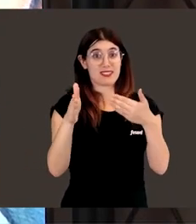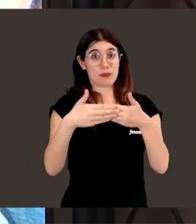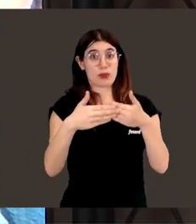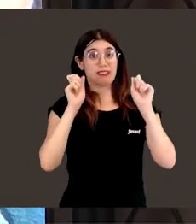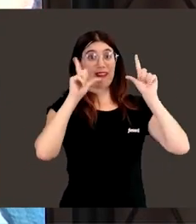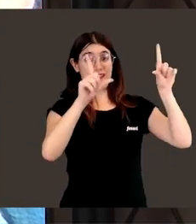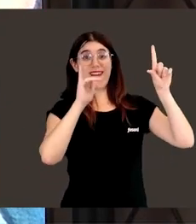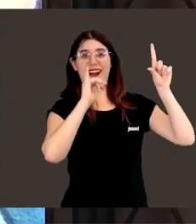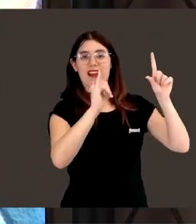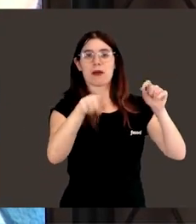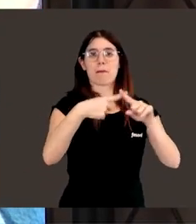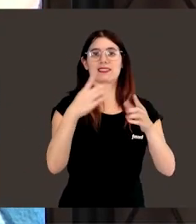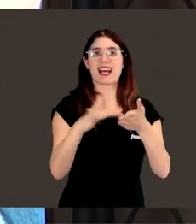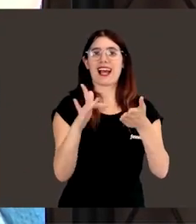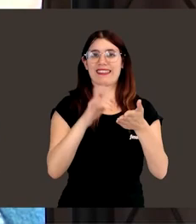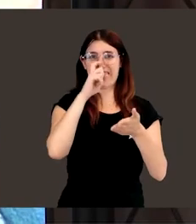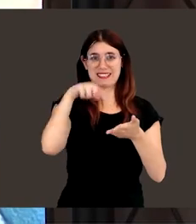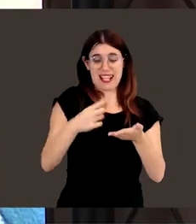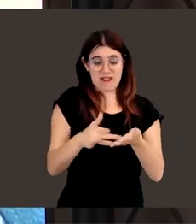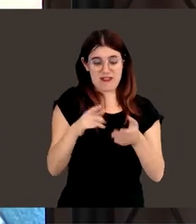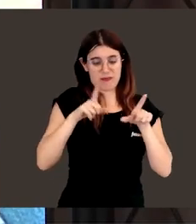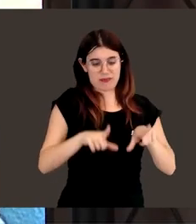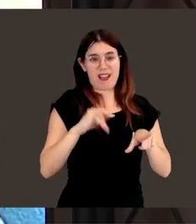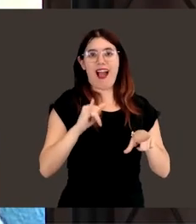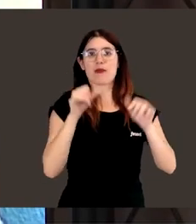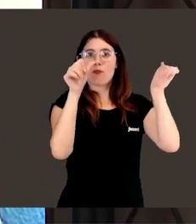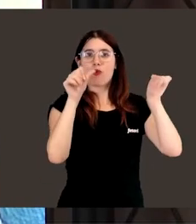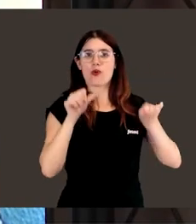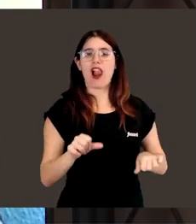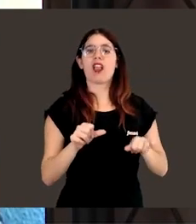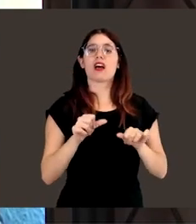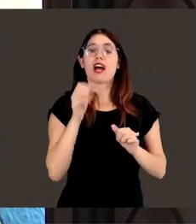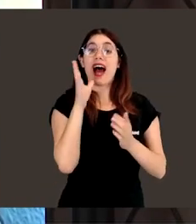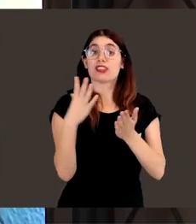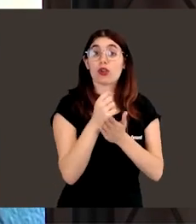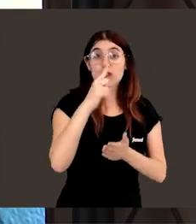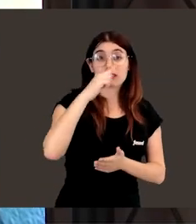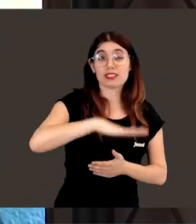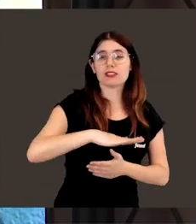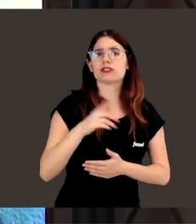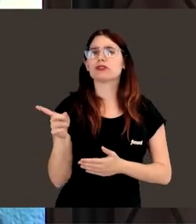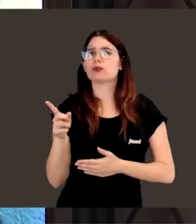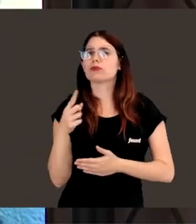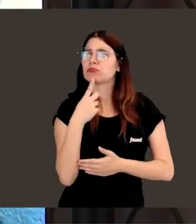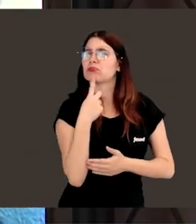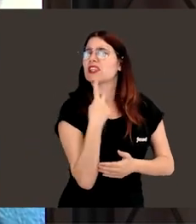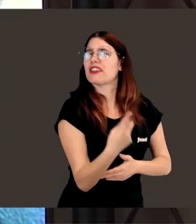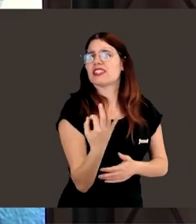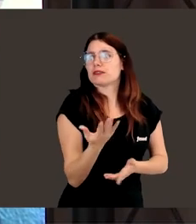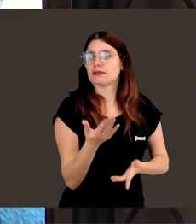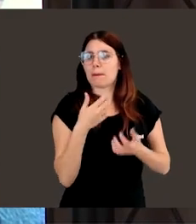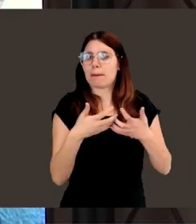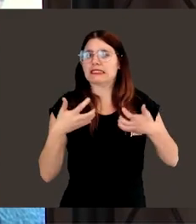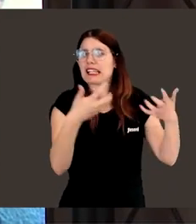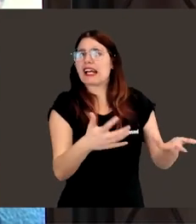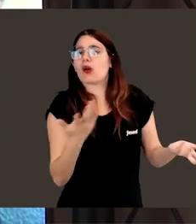agenda de este año, del 23-24. A todos ellos y ellas, Laura, ¿qué les dirías, qué mensajes